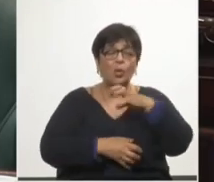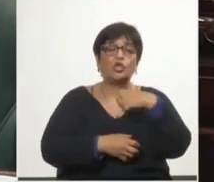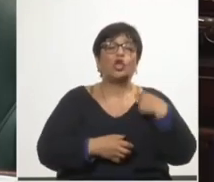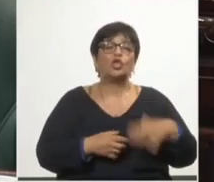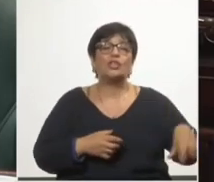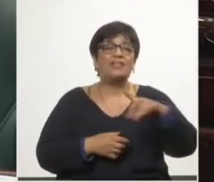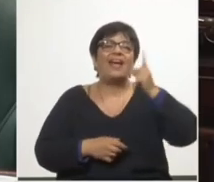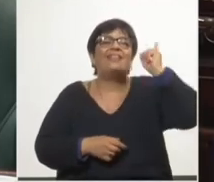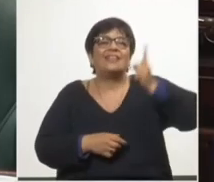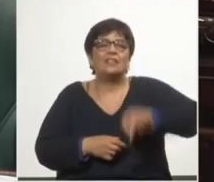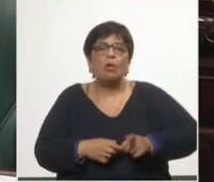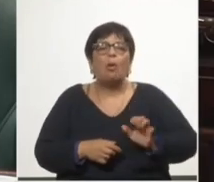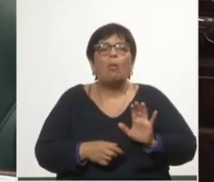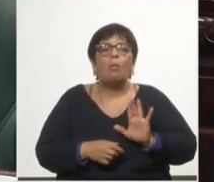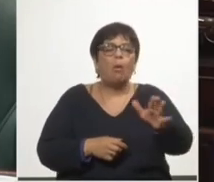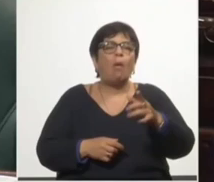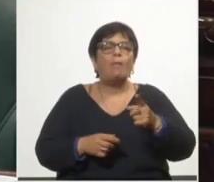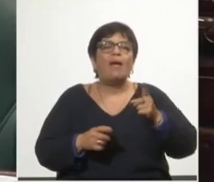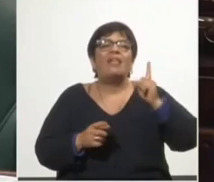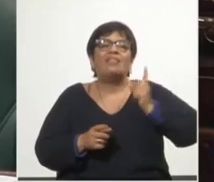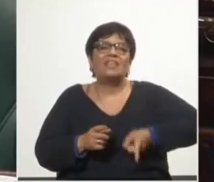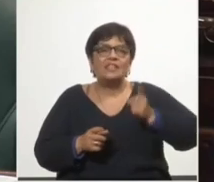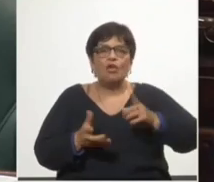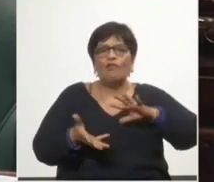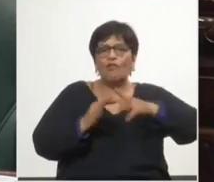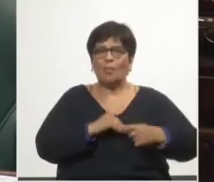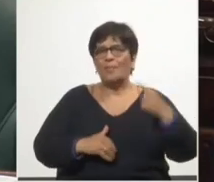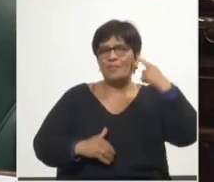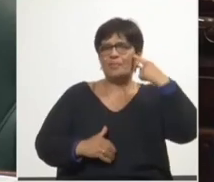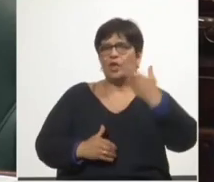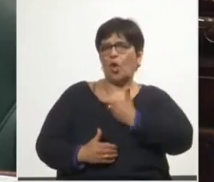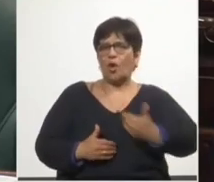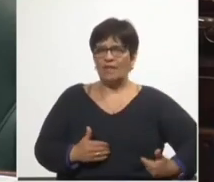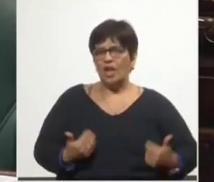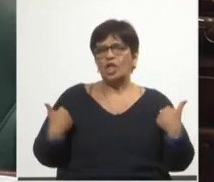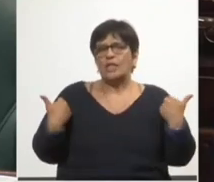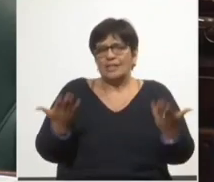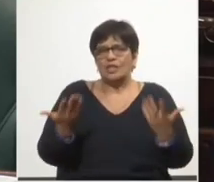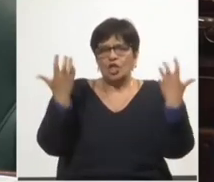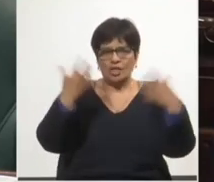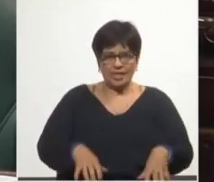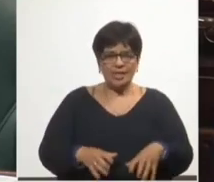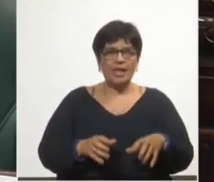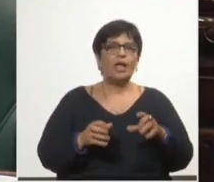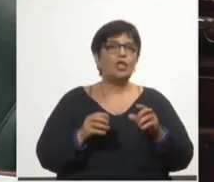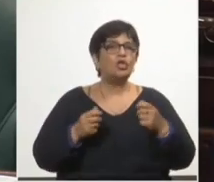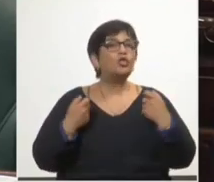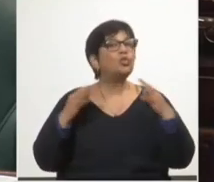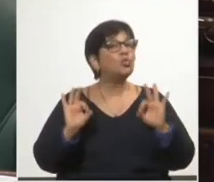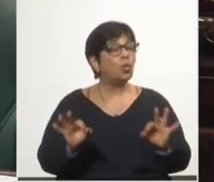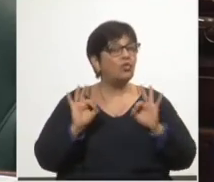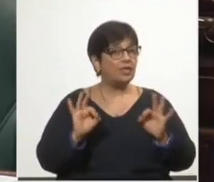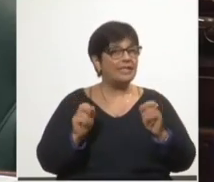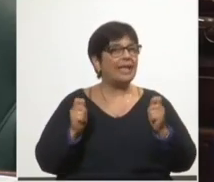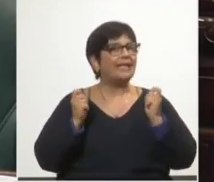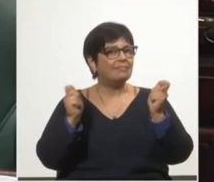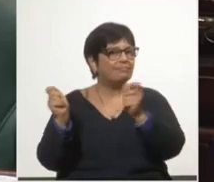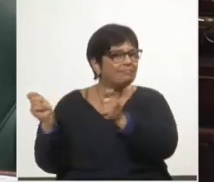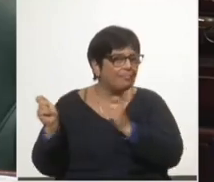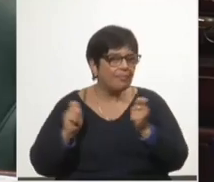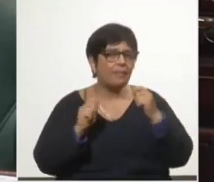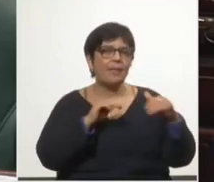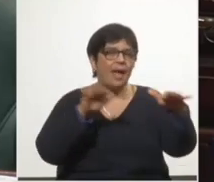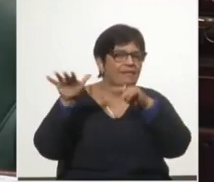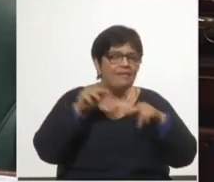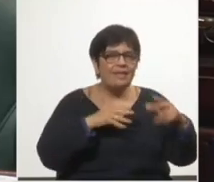por una decisión política del Gobierno de no volcar recursos suficientes para sostener la situación